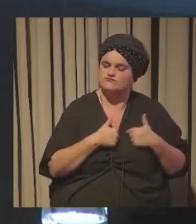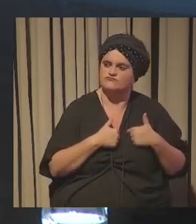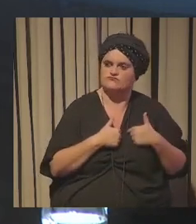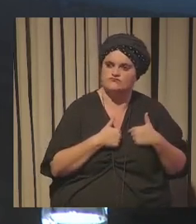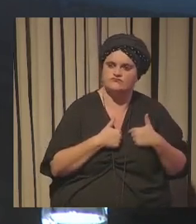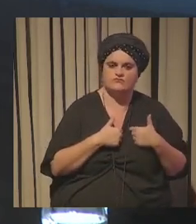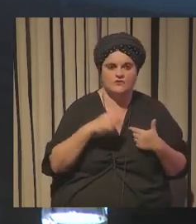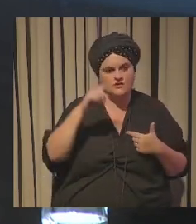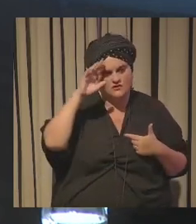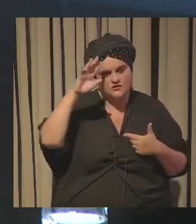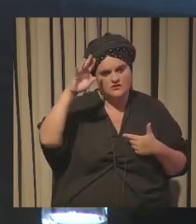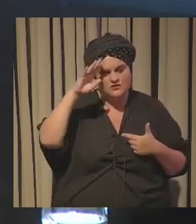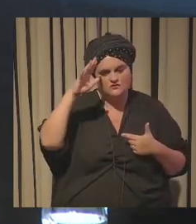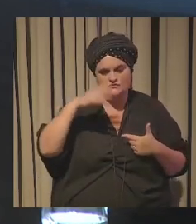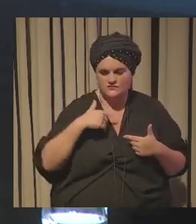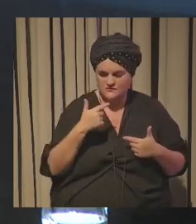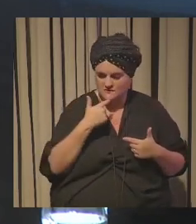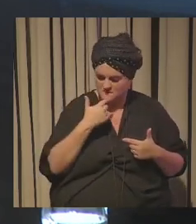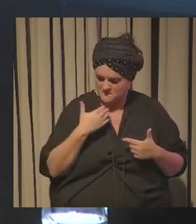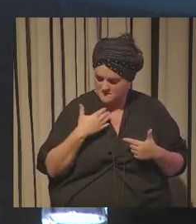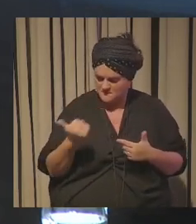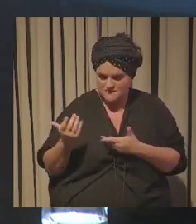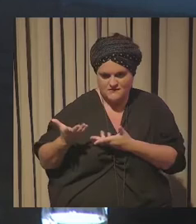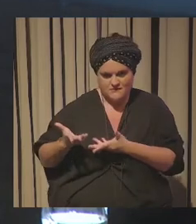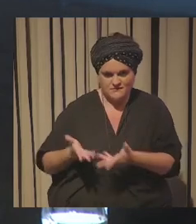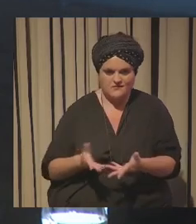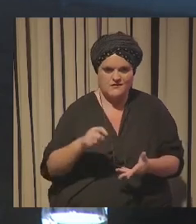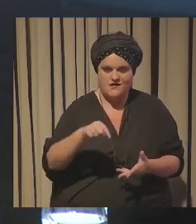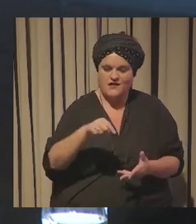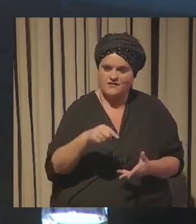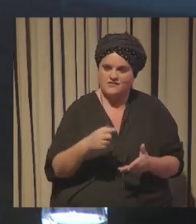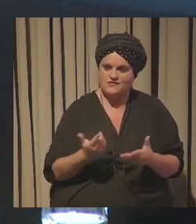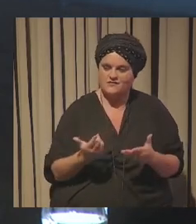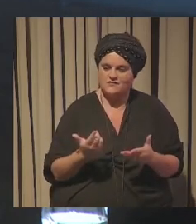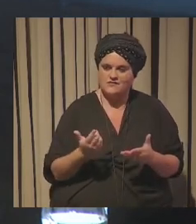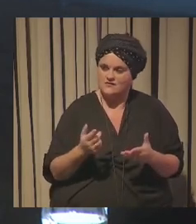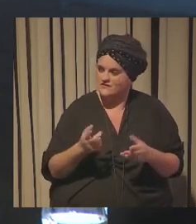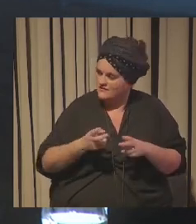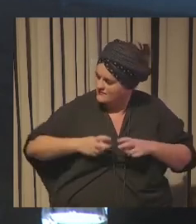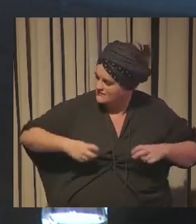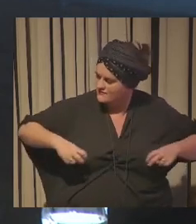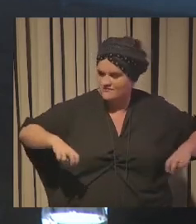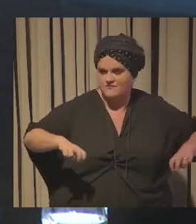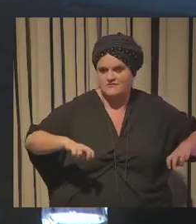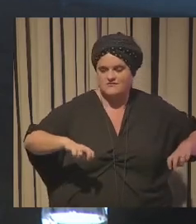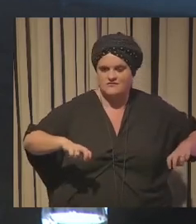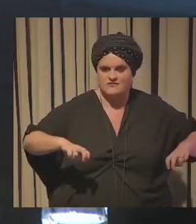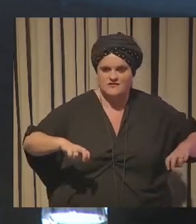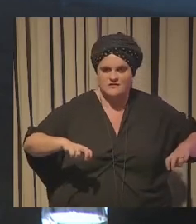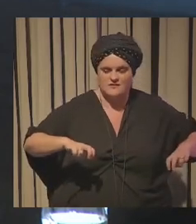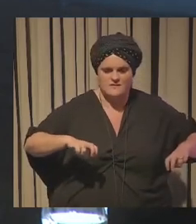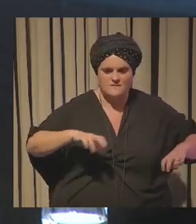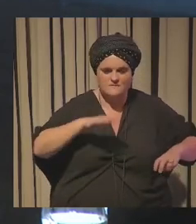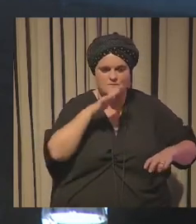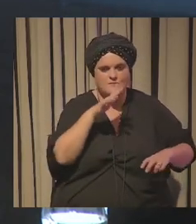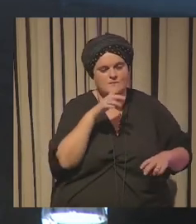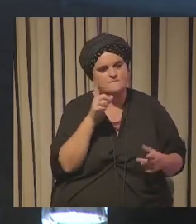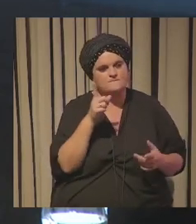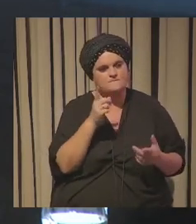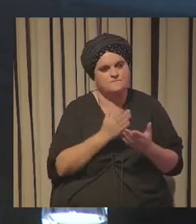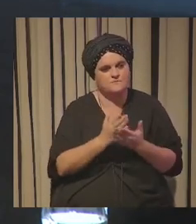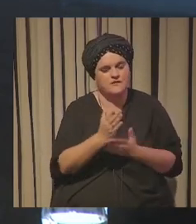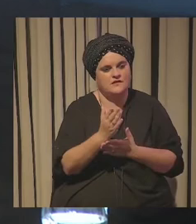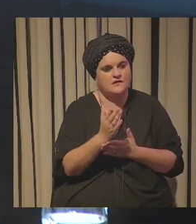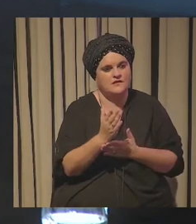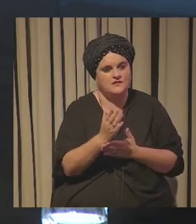ilusión cuando me pedisteis que viniera a esta mesa redonda es porque hablasteis de tendencia e